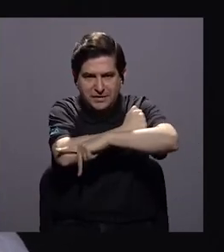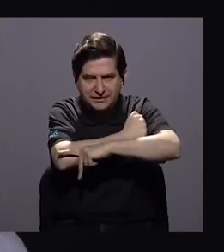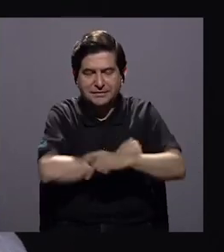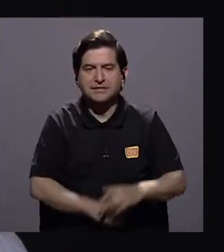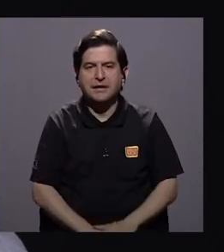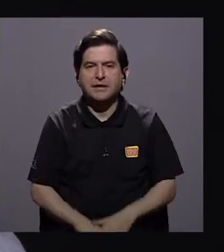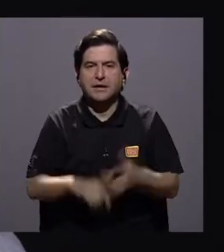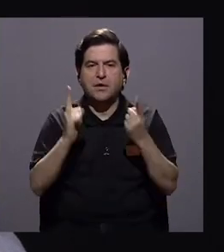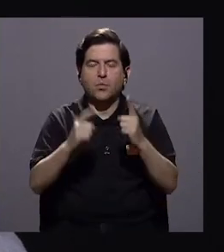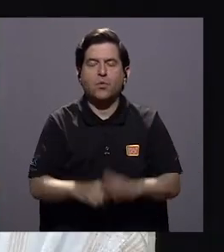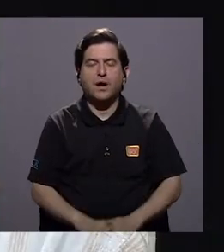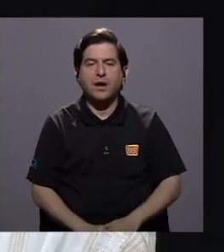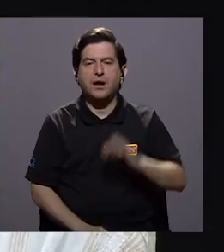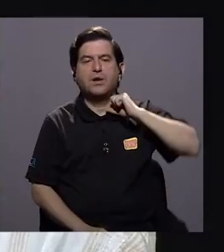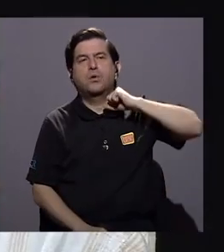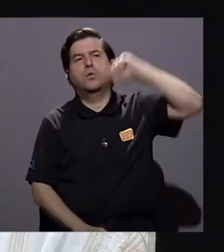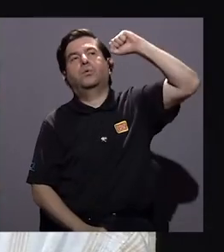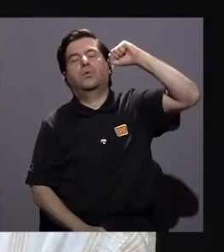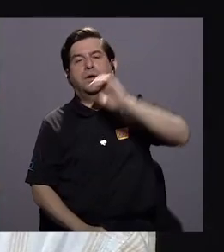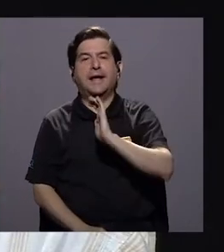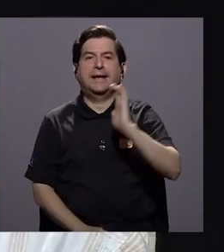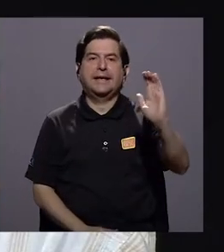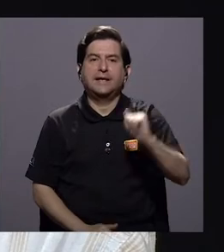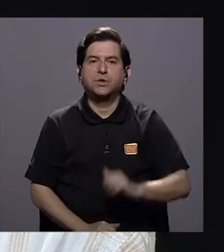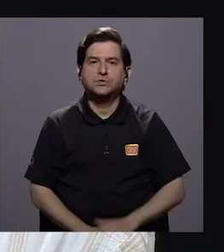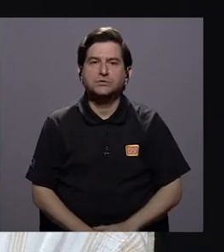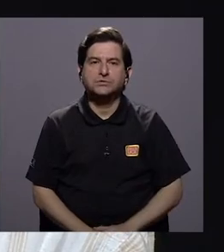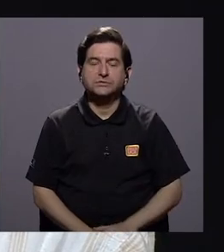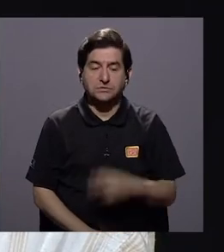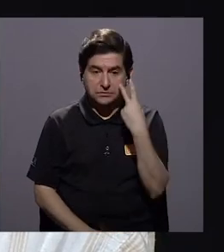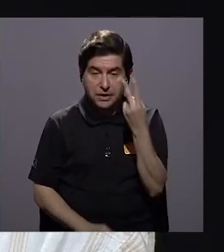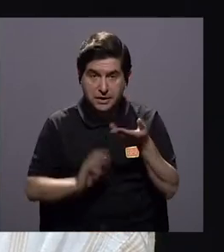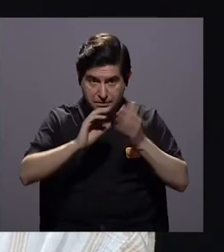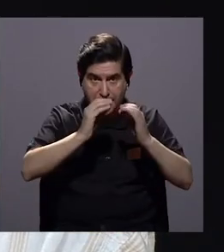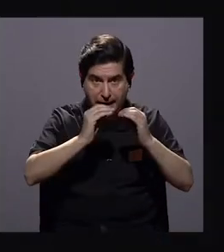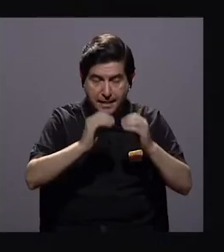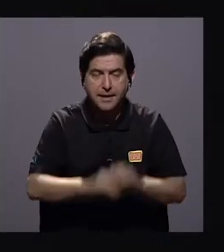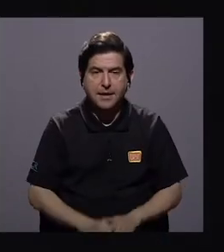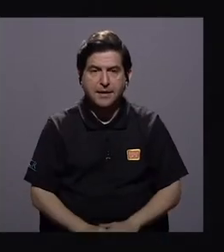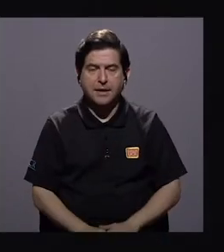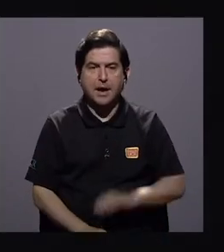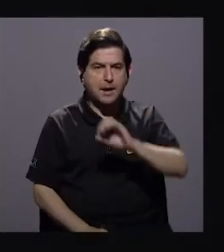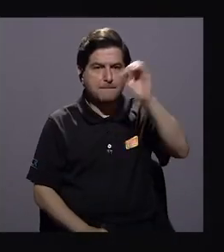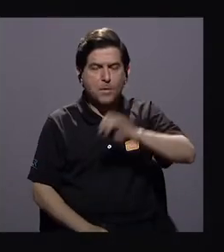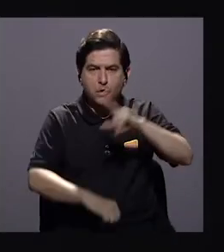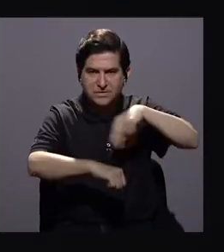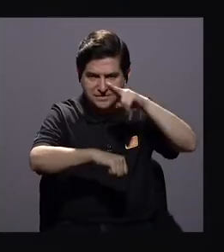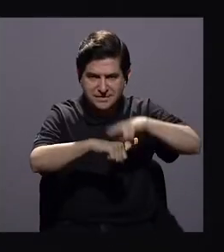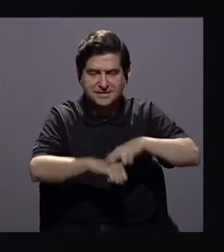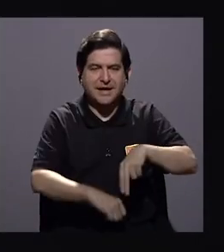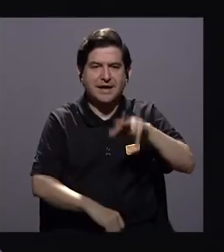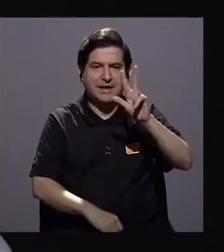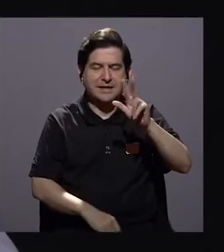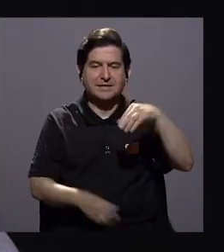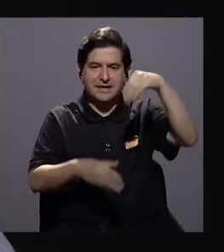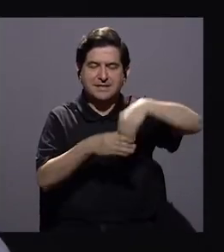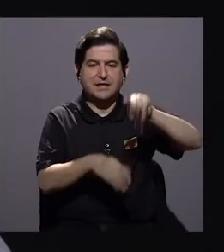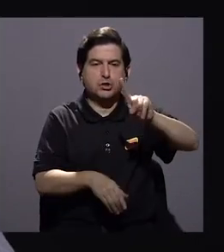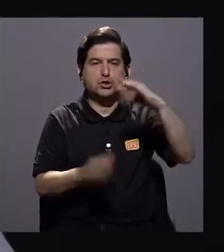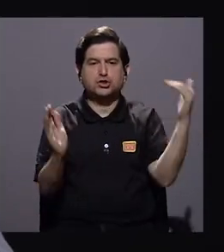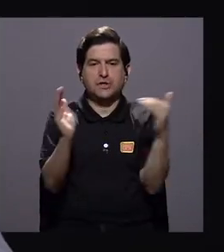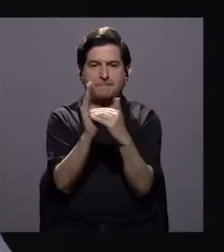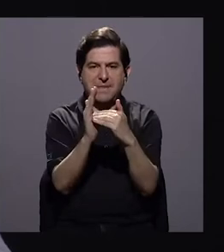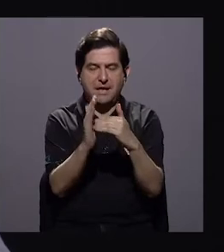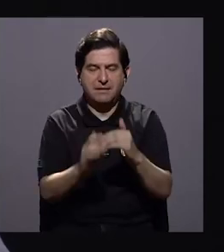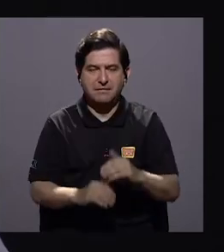es el suicidio en el caso de los niños. Y vea el dato, tasa nacional, tres por cada cien